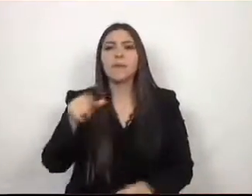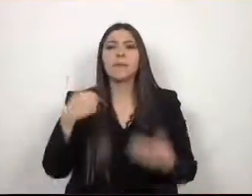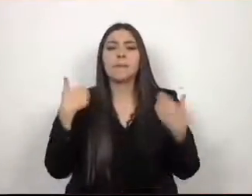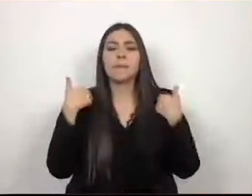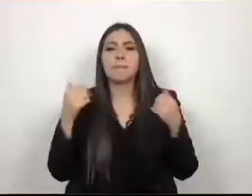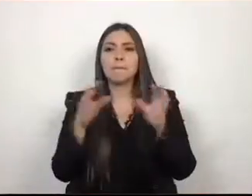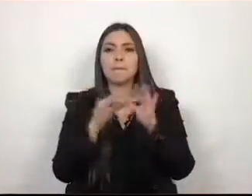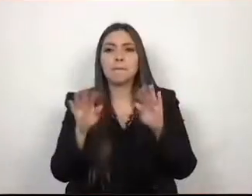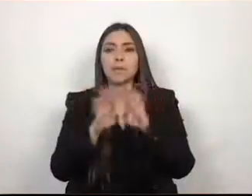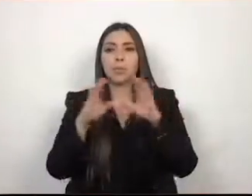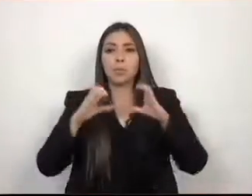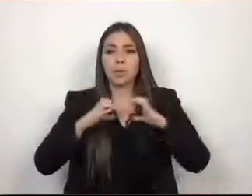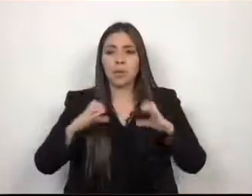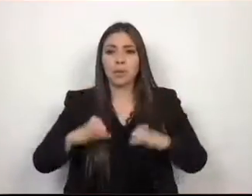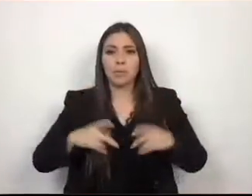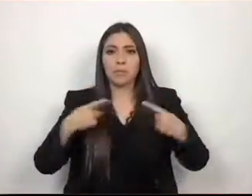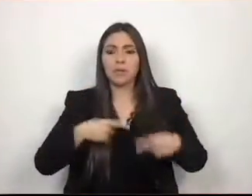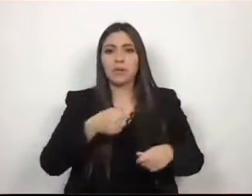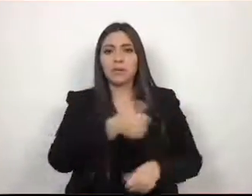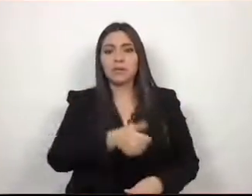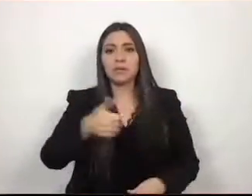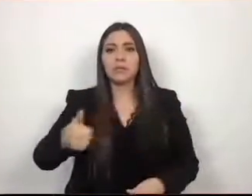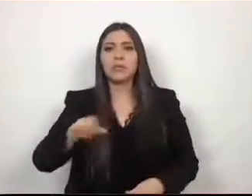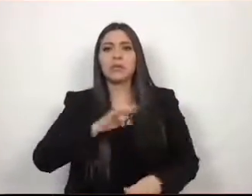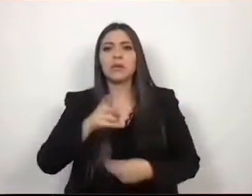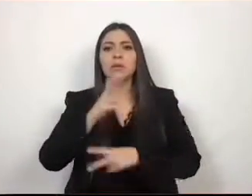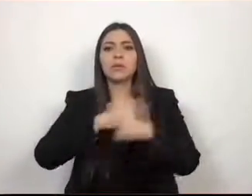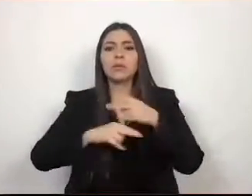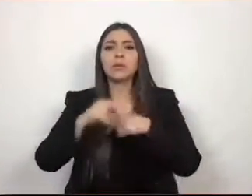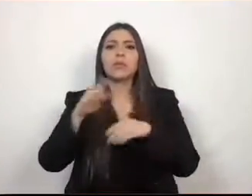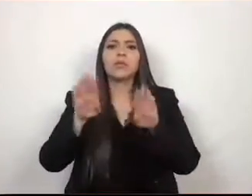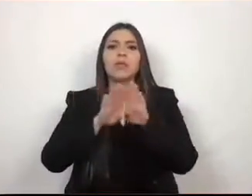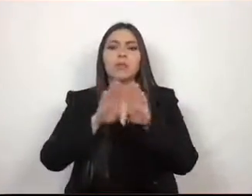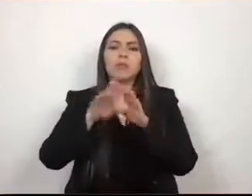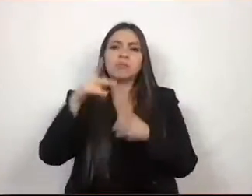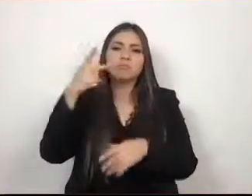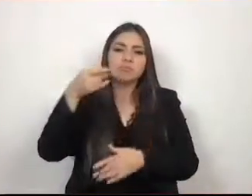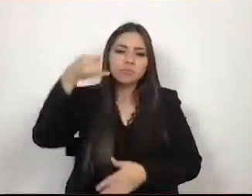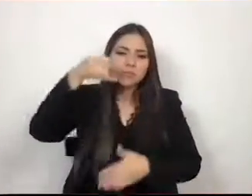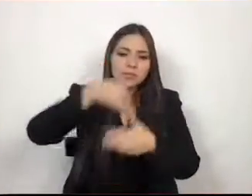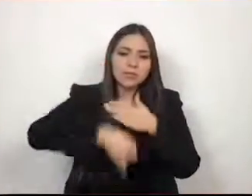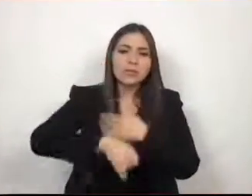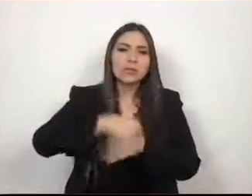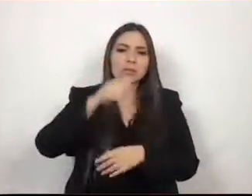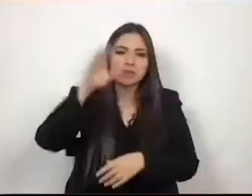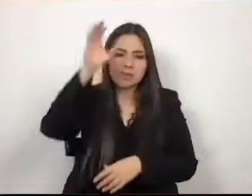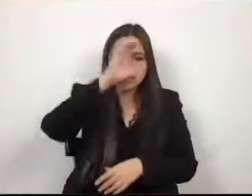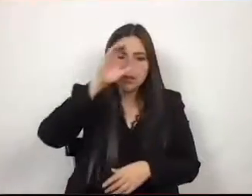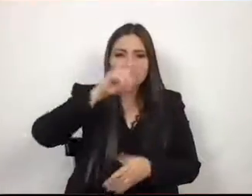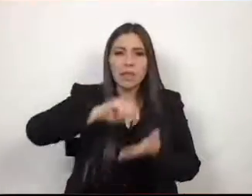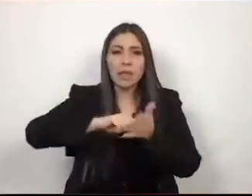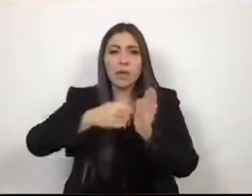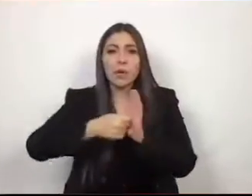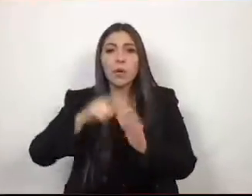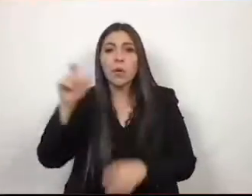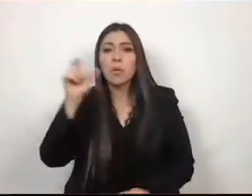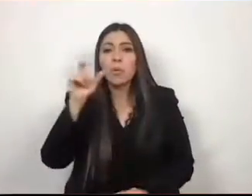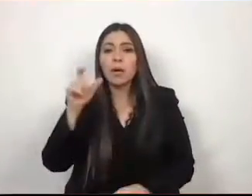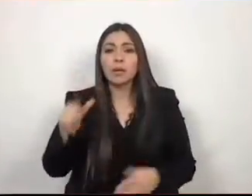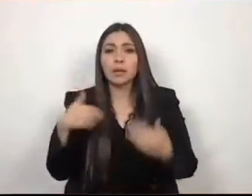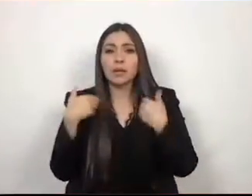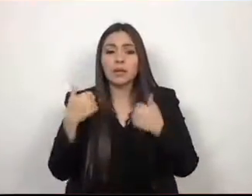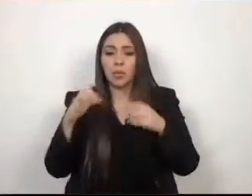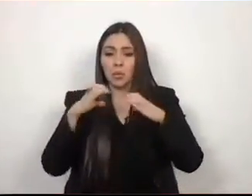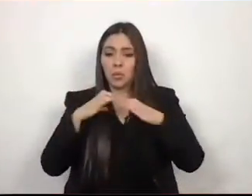cuerpo humano pudiera encuadrar en aspectos técnicos y científicos, pero cuando se entiende que uno de los órganos importantes del